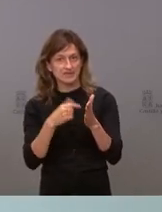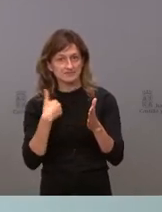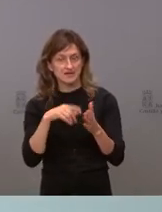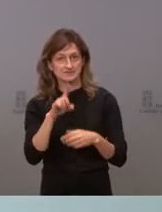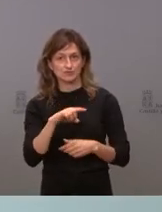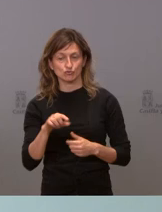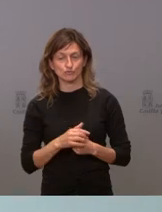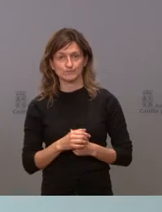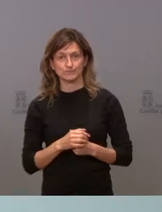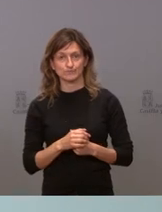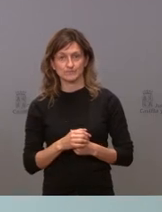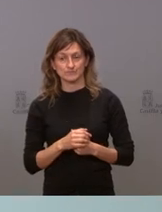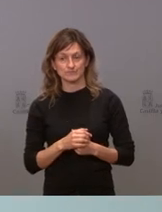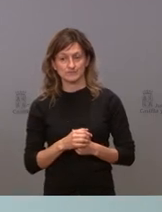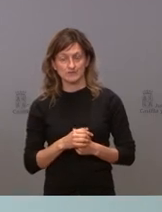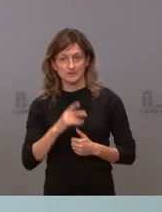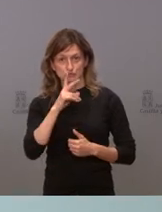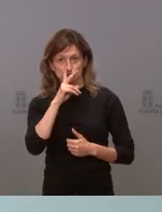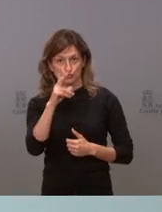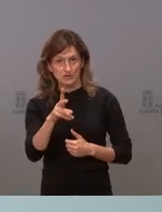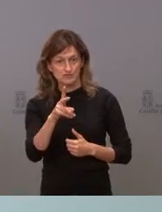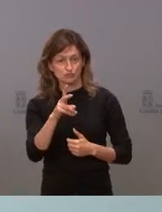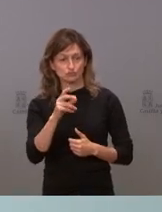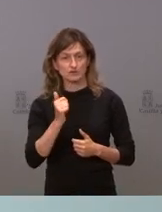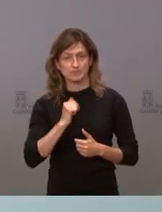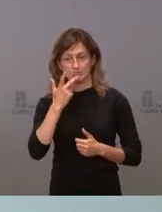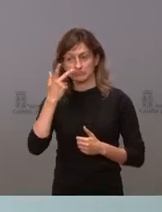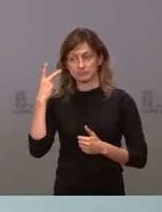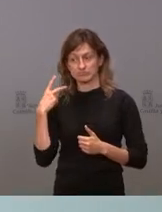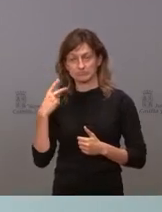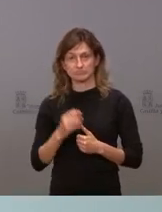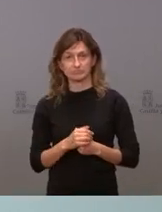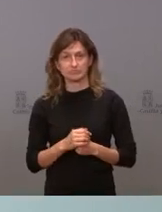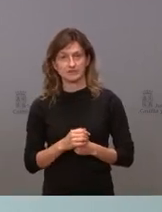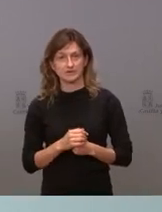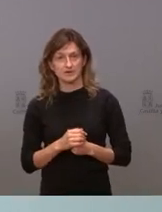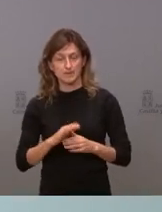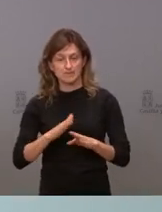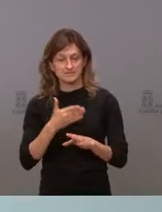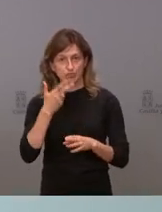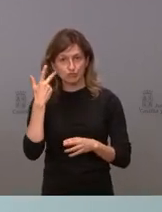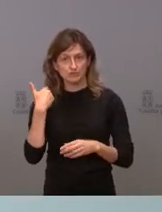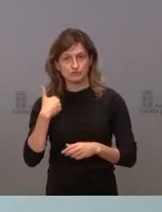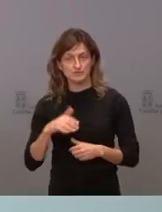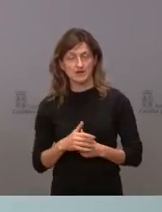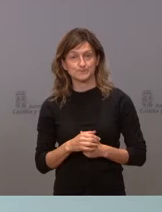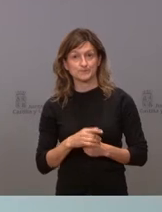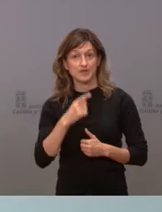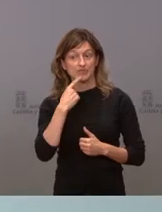y en estos dos años aprovechando que han pasado dos años y se dijo en su momento cuando